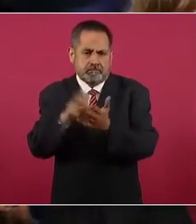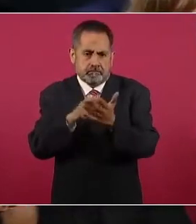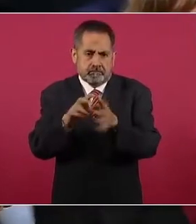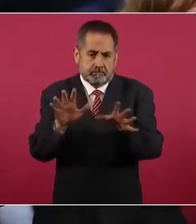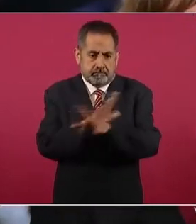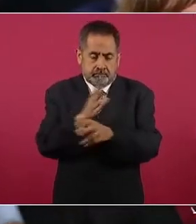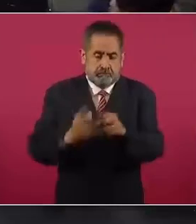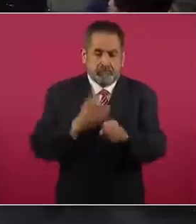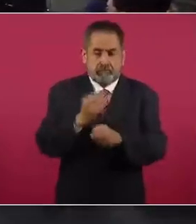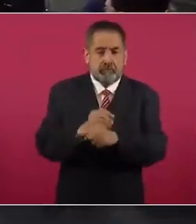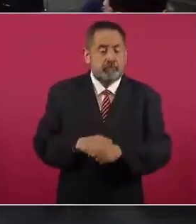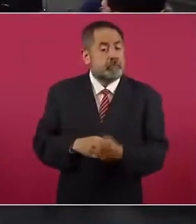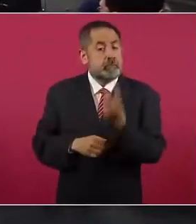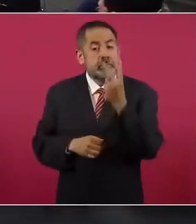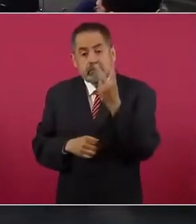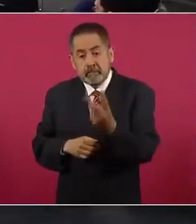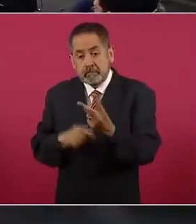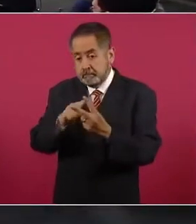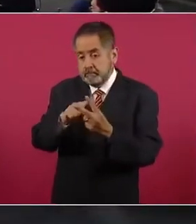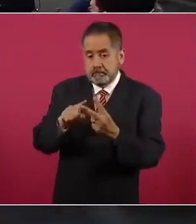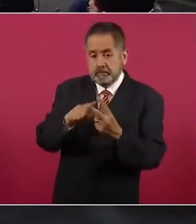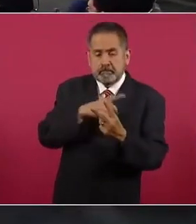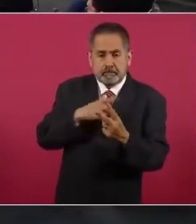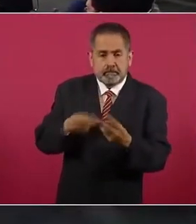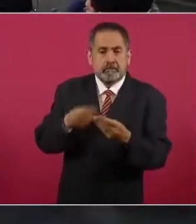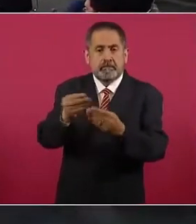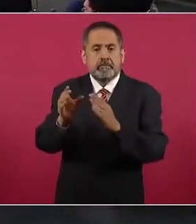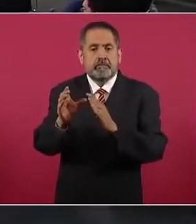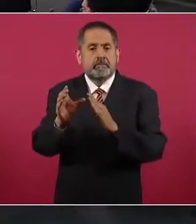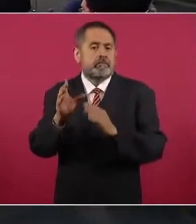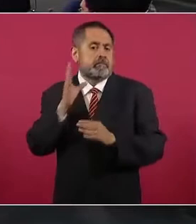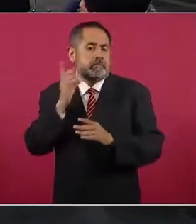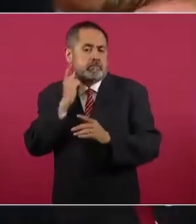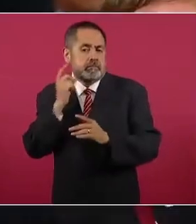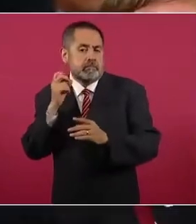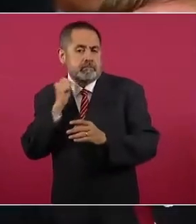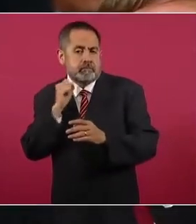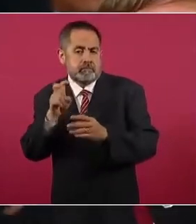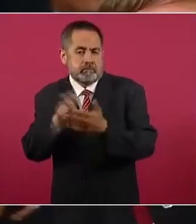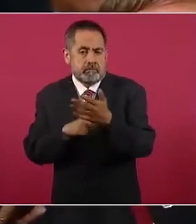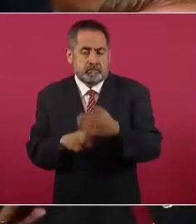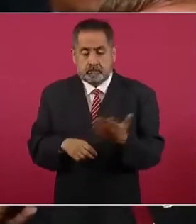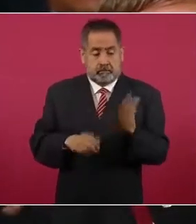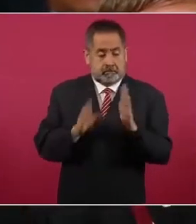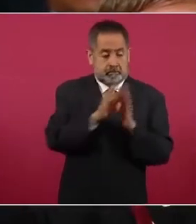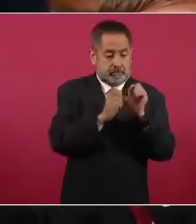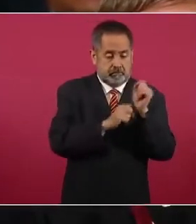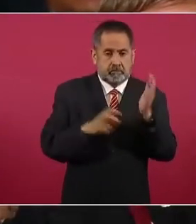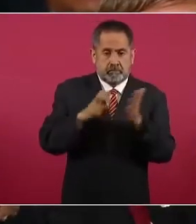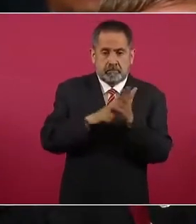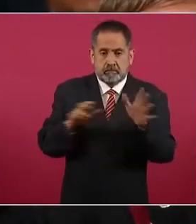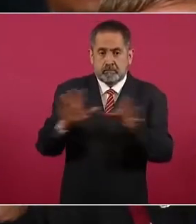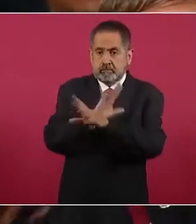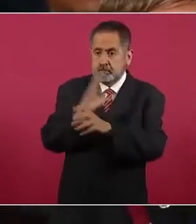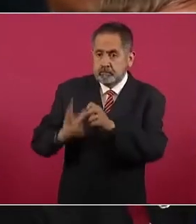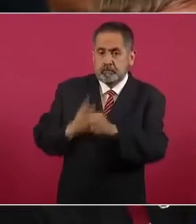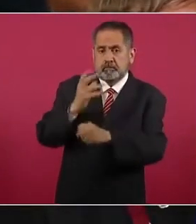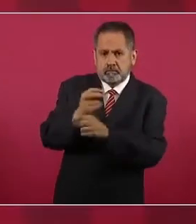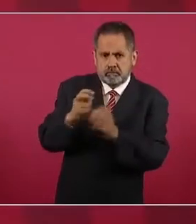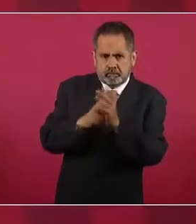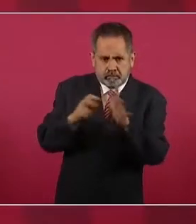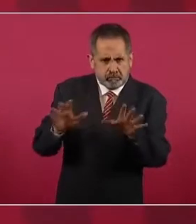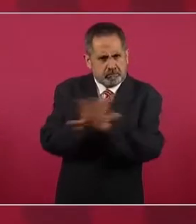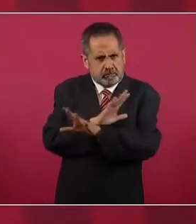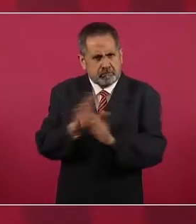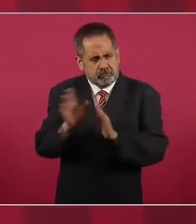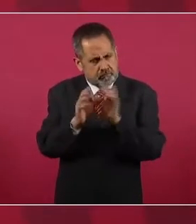constitucional. Las dos pasan por el Congreso. Sí, sí, pero esta modificación a lo que dice la Constitución tiene que ser una reforma constitucional. Sí,